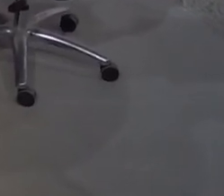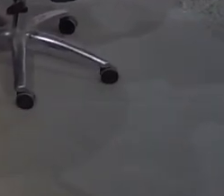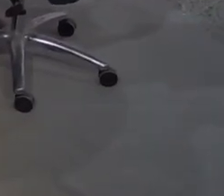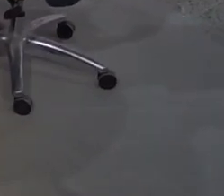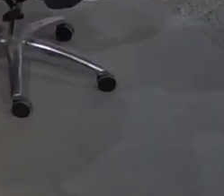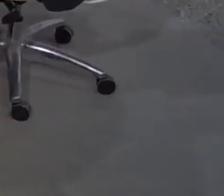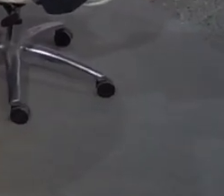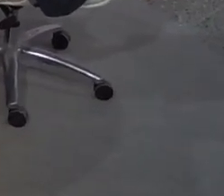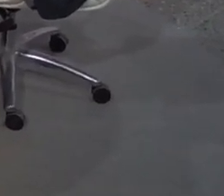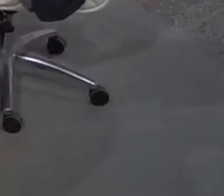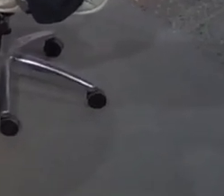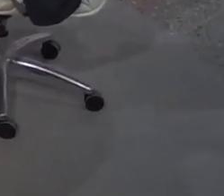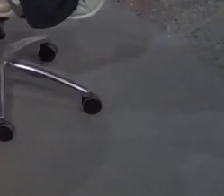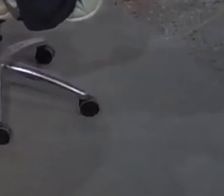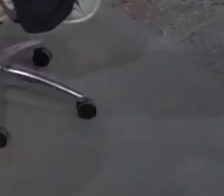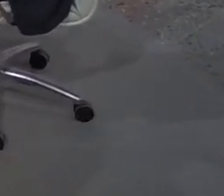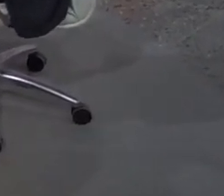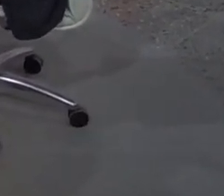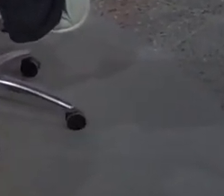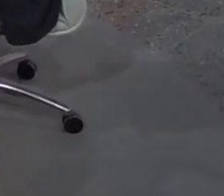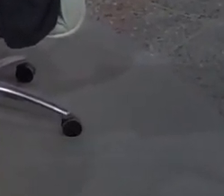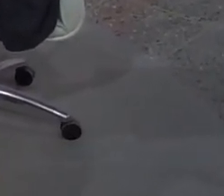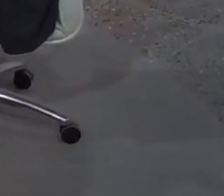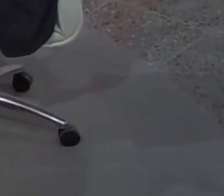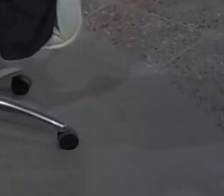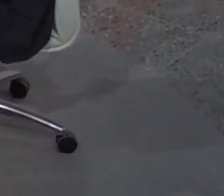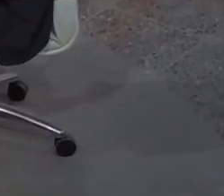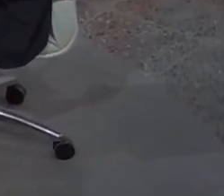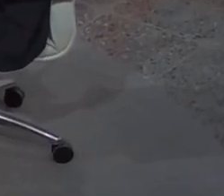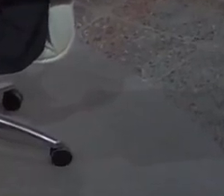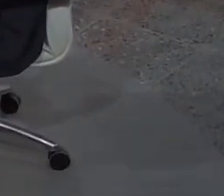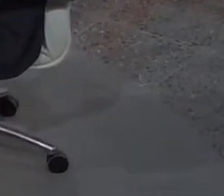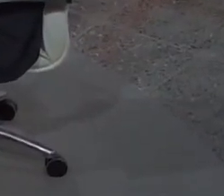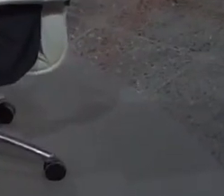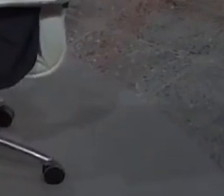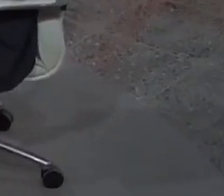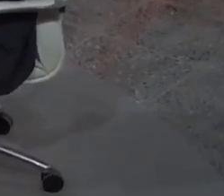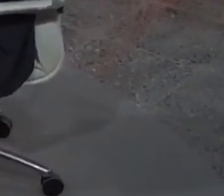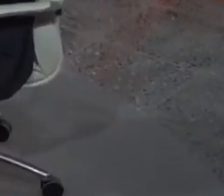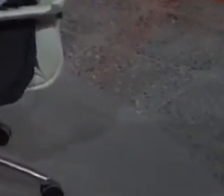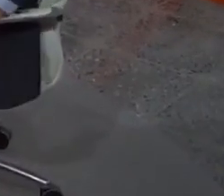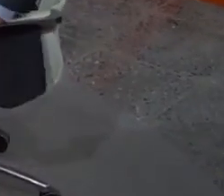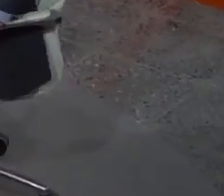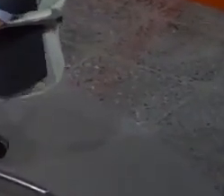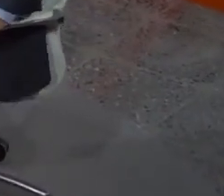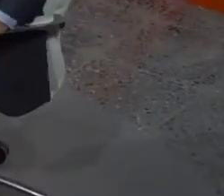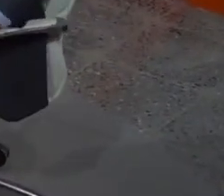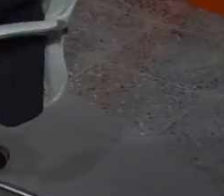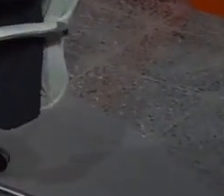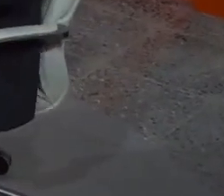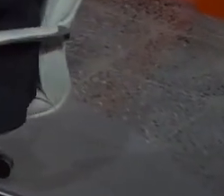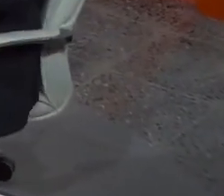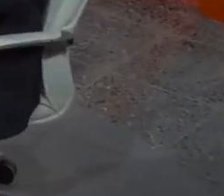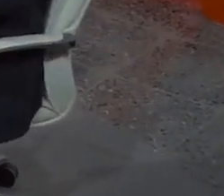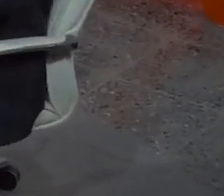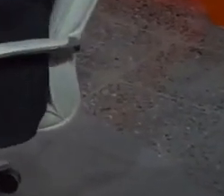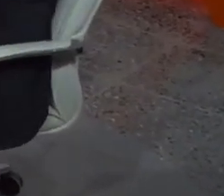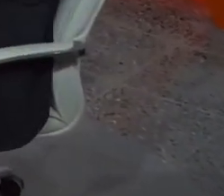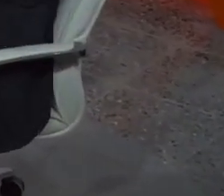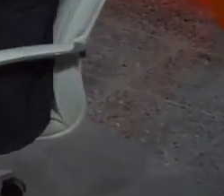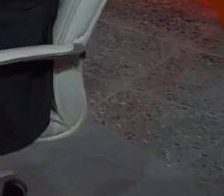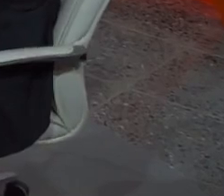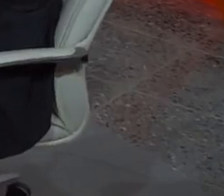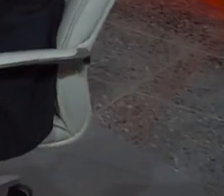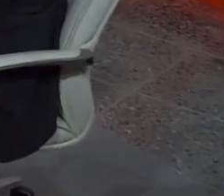antecedentes que llevan, por supuesto, al surgimiento de una figura como la de Ignacio Aramonte? Bueno, buenas noches, Randy. A ti y a toda